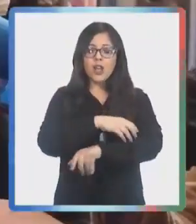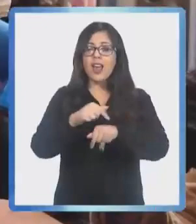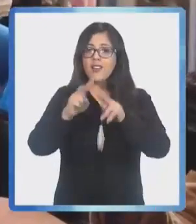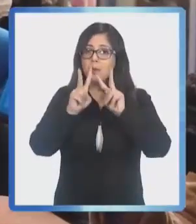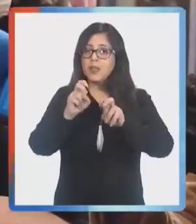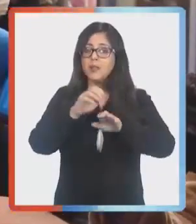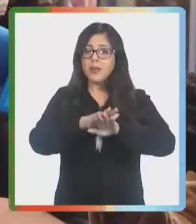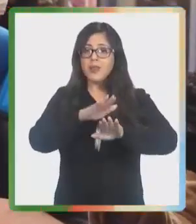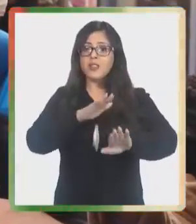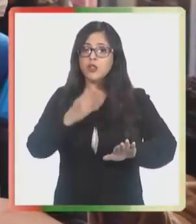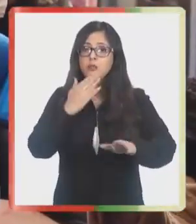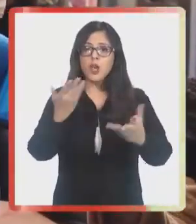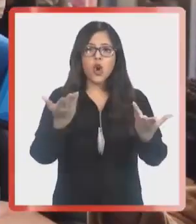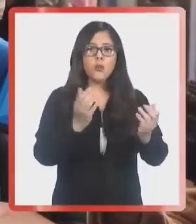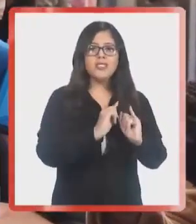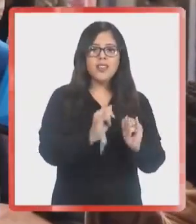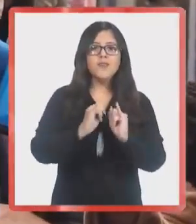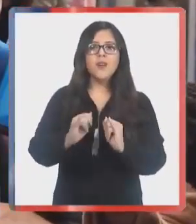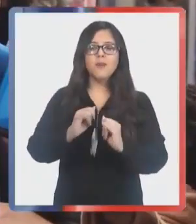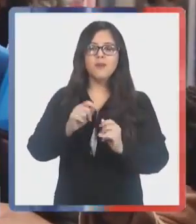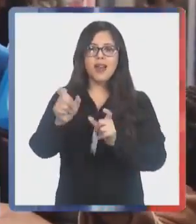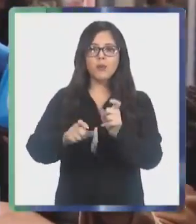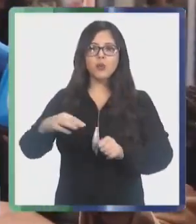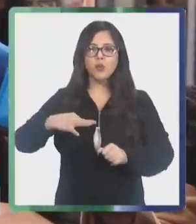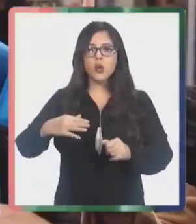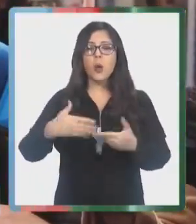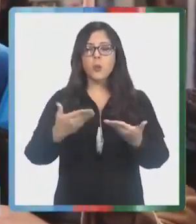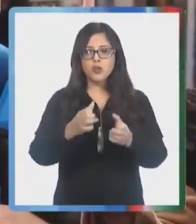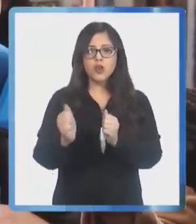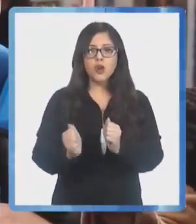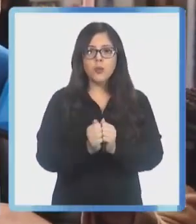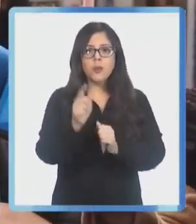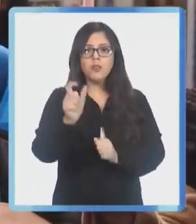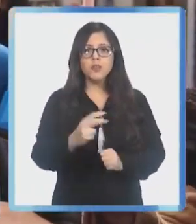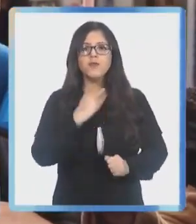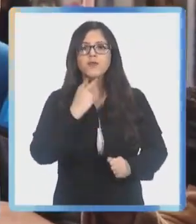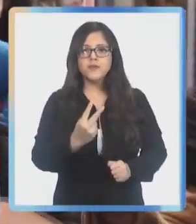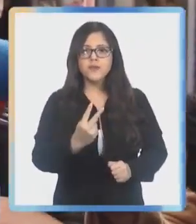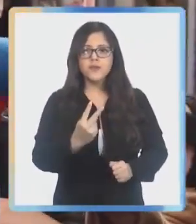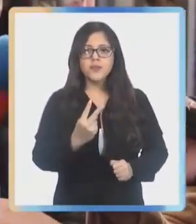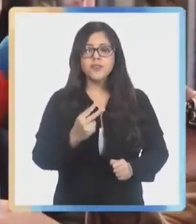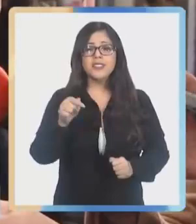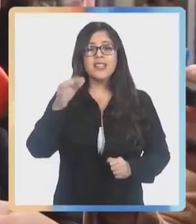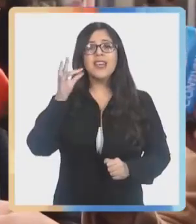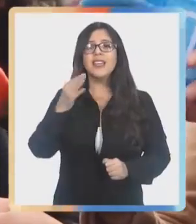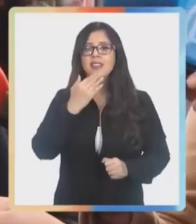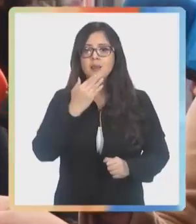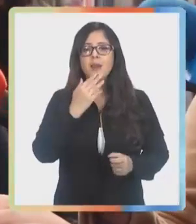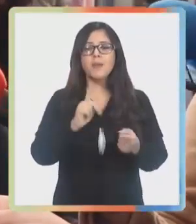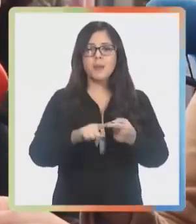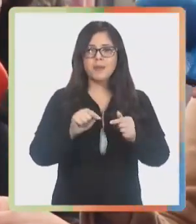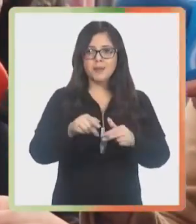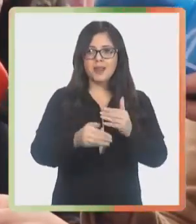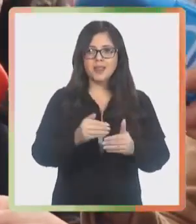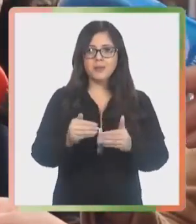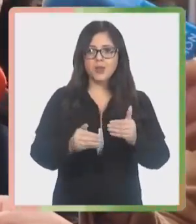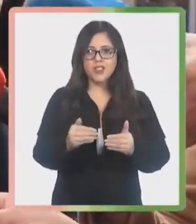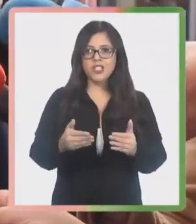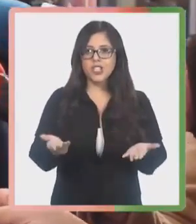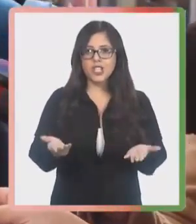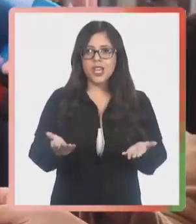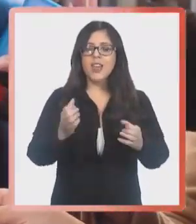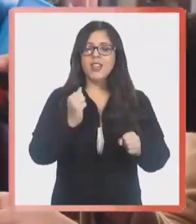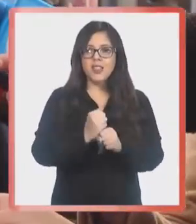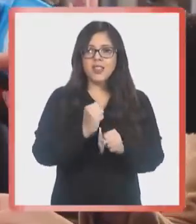cómo se ve el tema de prevención y cómo se comunica a la ciudadanía. Y es por eso que también nos acompaña nuestra vocera Daniela Oberreuster, que también estará en ese proceso